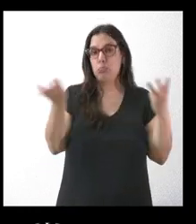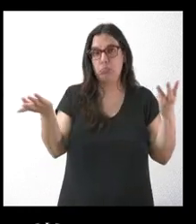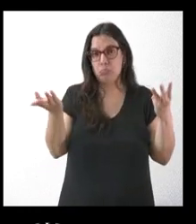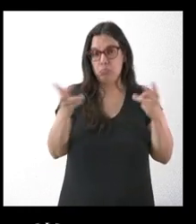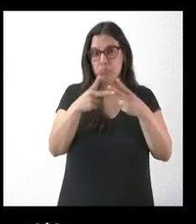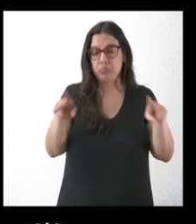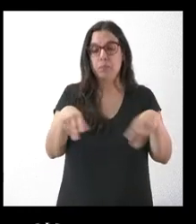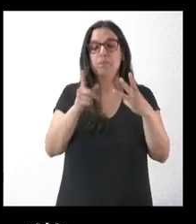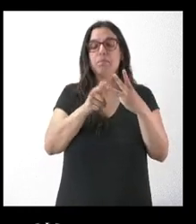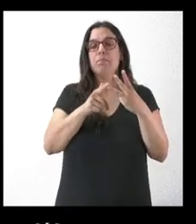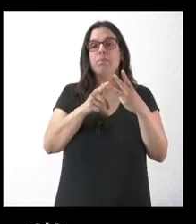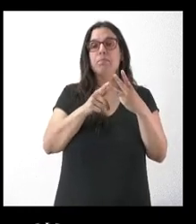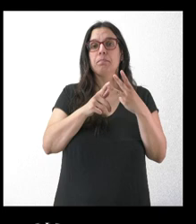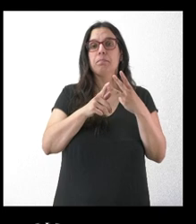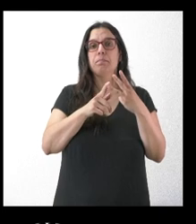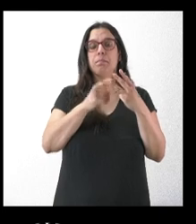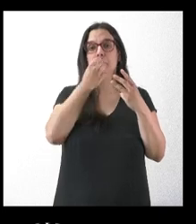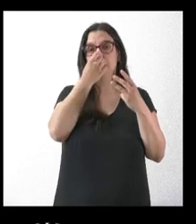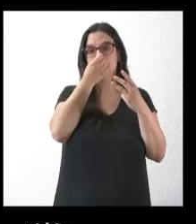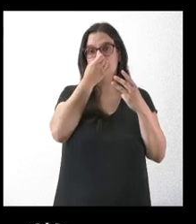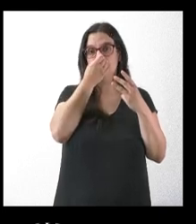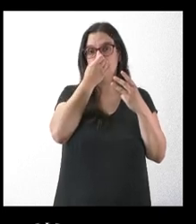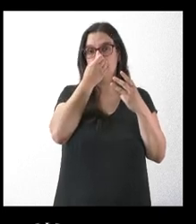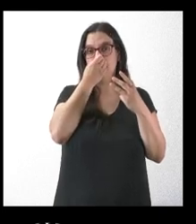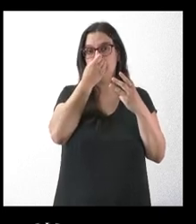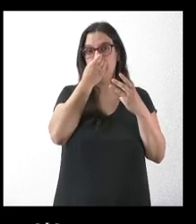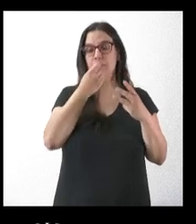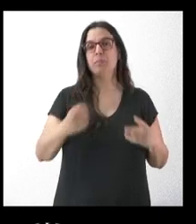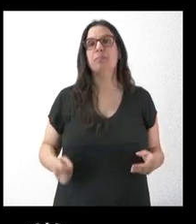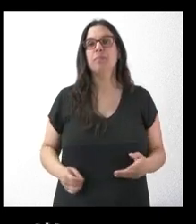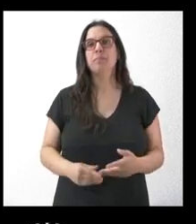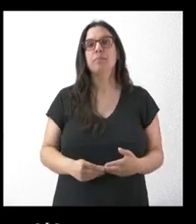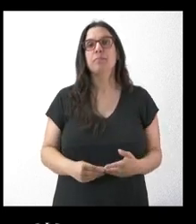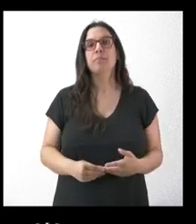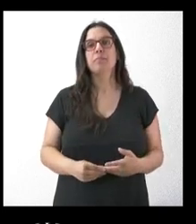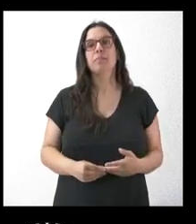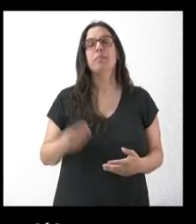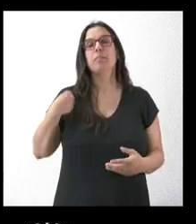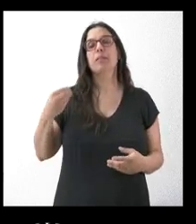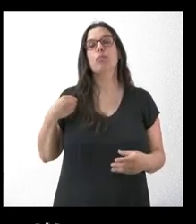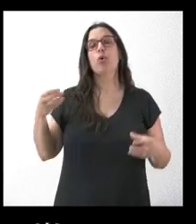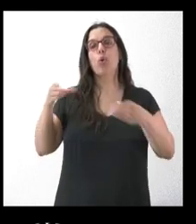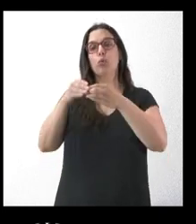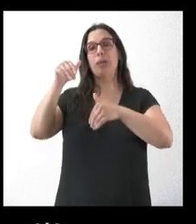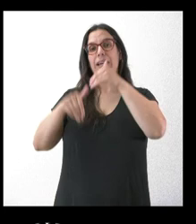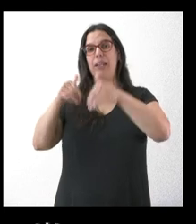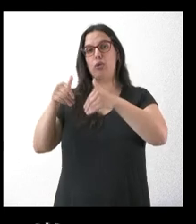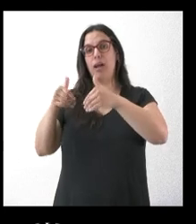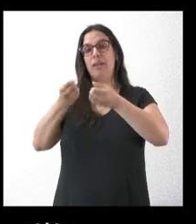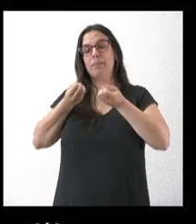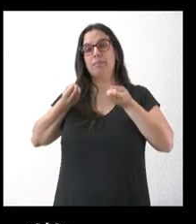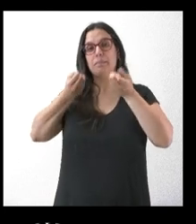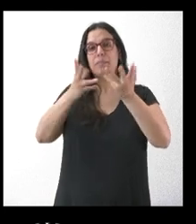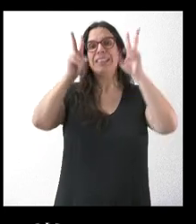que responda a propósito de, bueno, del pronunciamiento de la Junta Electoral respecto al